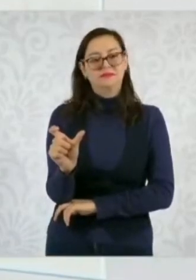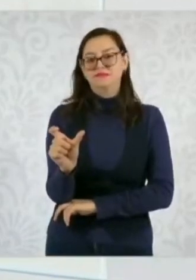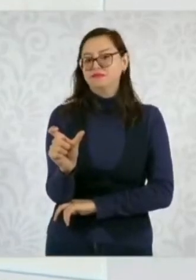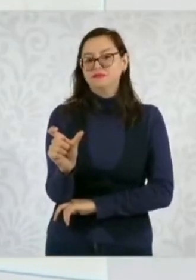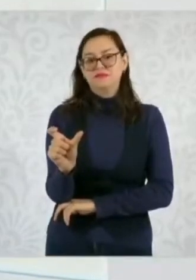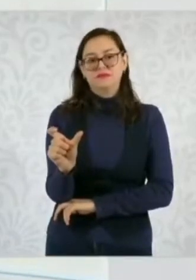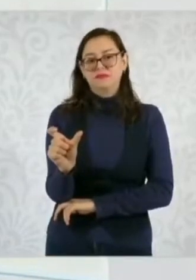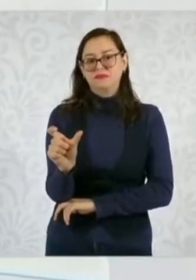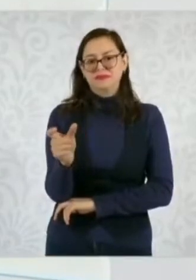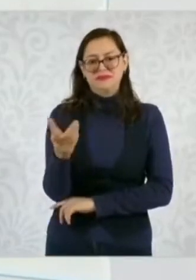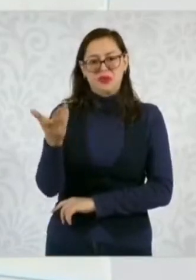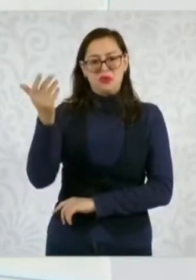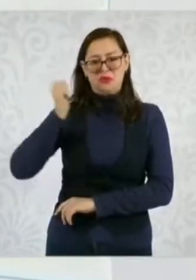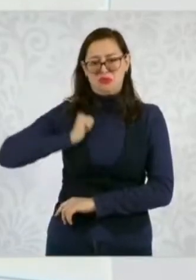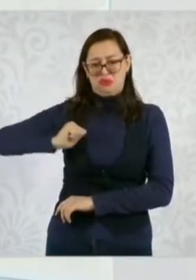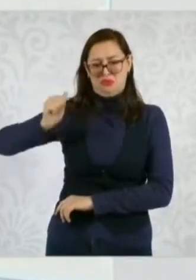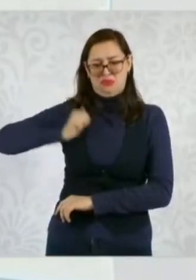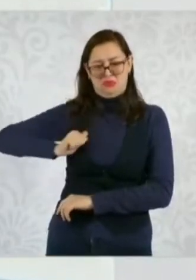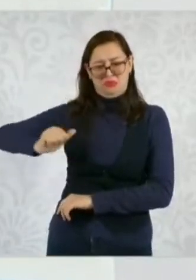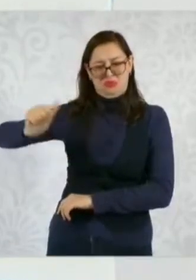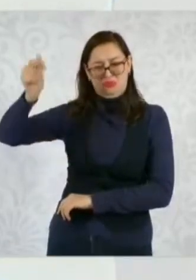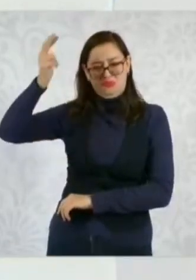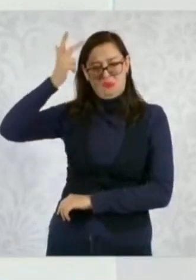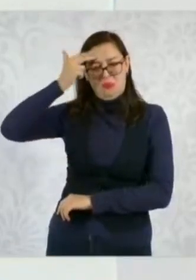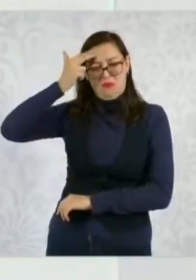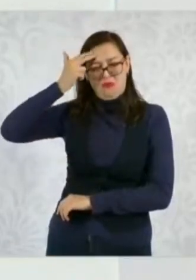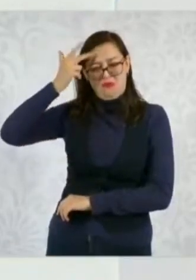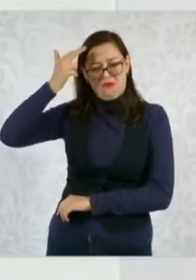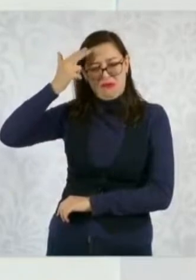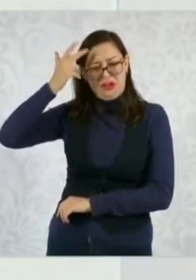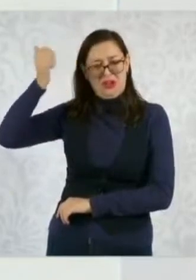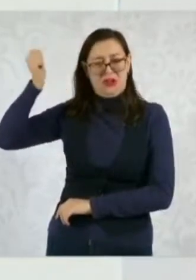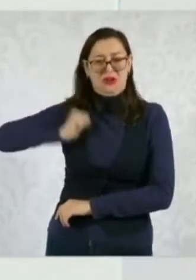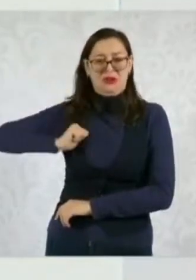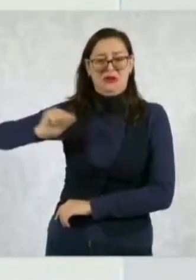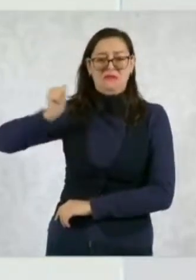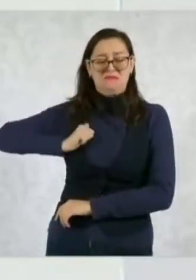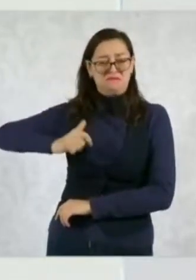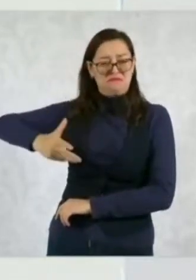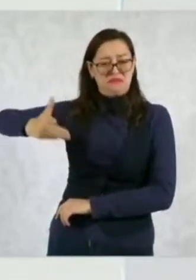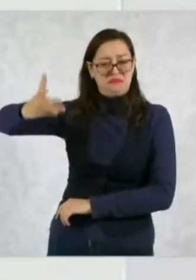porfiriato, de la colonia.